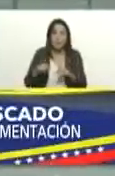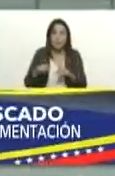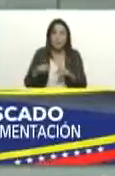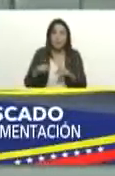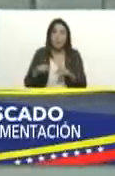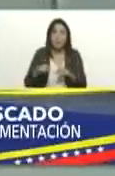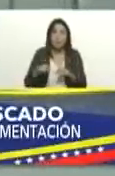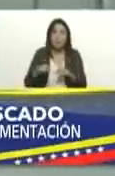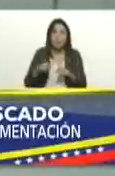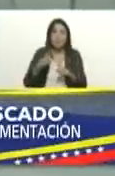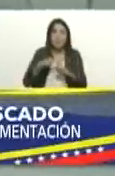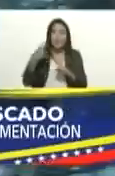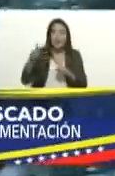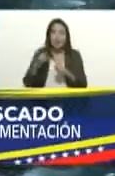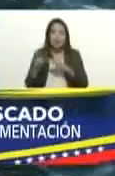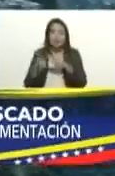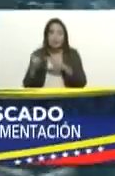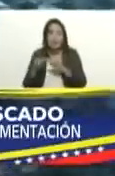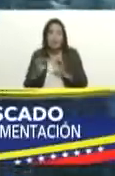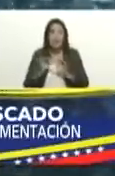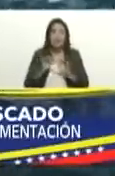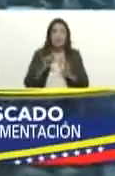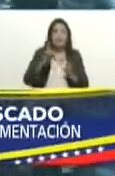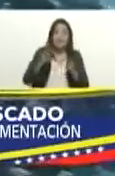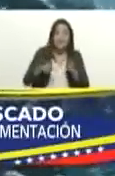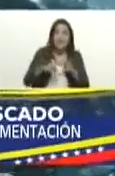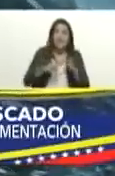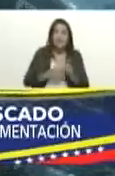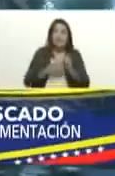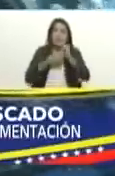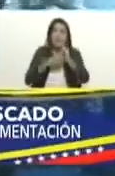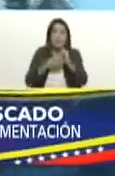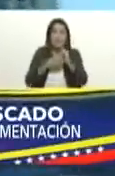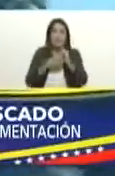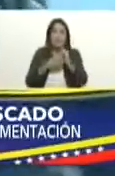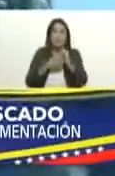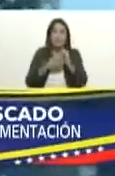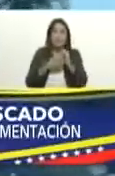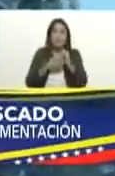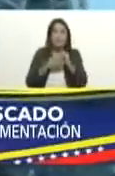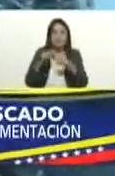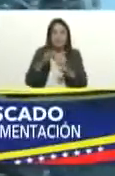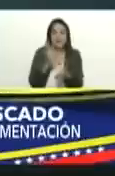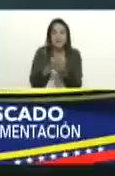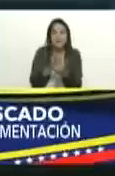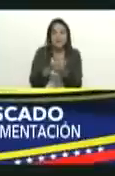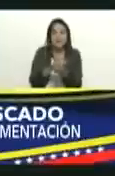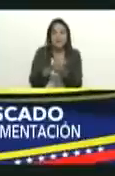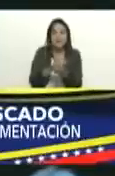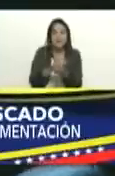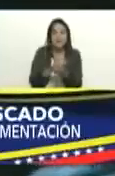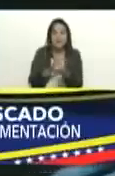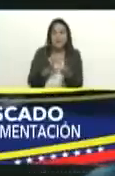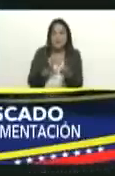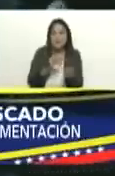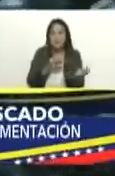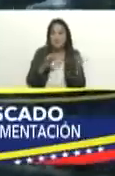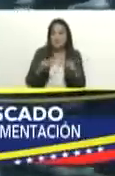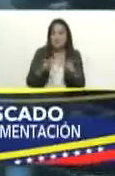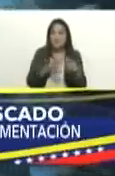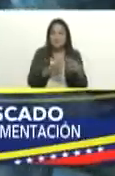nuestros líderes y nuestras instituciones populares y las instituciones que hacemos vida acá en Margarita ¿para qué? para venir a inspeccionar